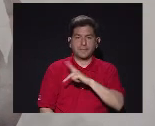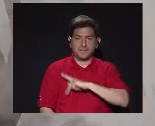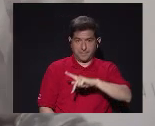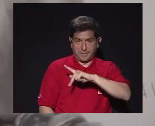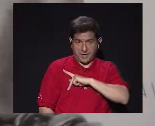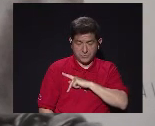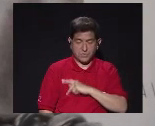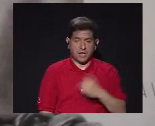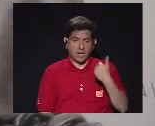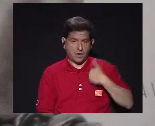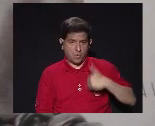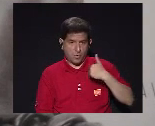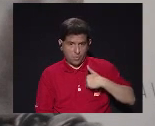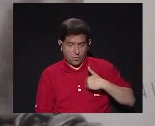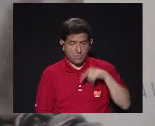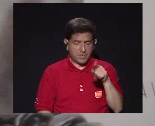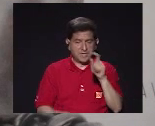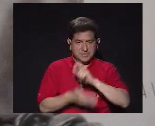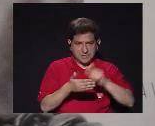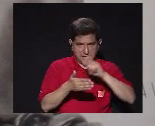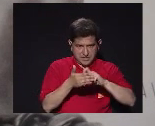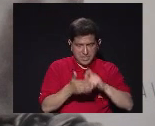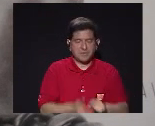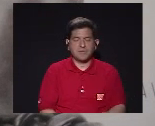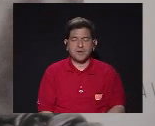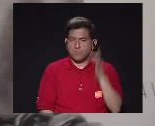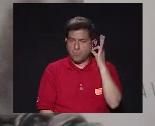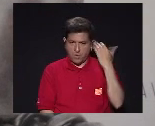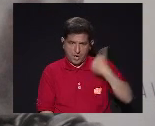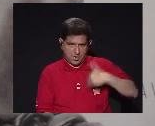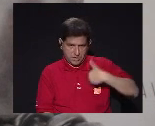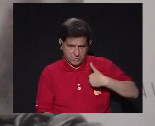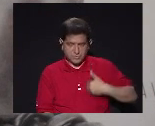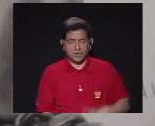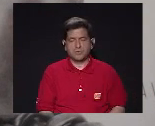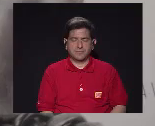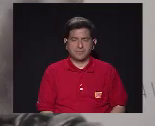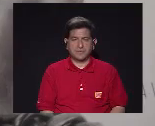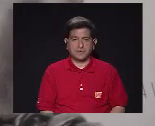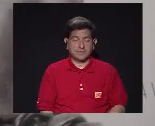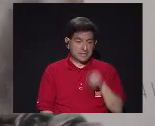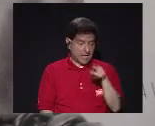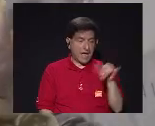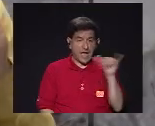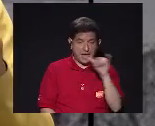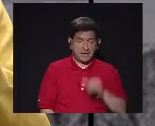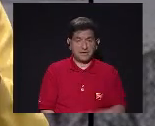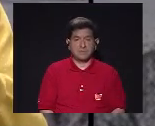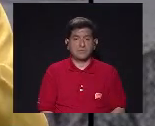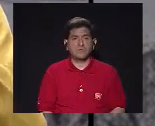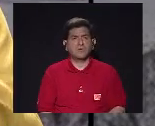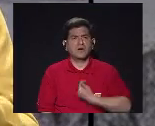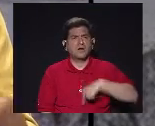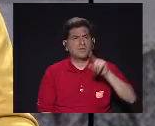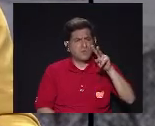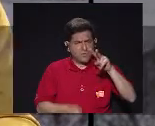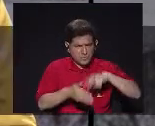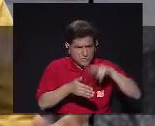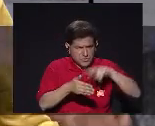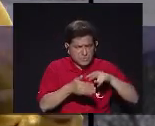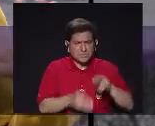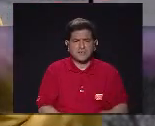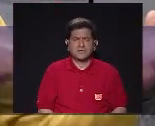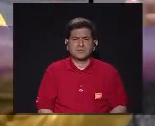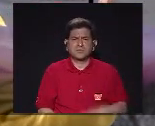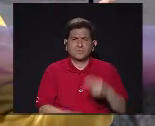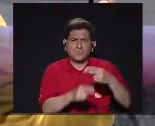O de ellas Porque también hay personas Que están escribiendo En el Bill McCurling En el antiguo buen pastor Ahí por eso Nosotros le hemos